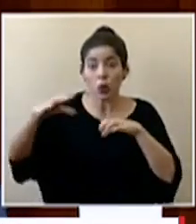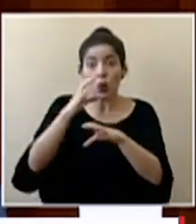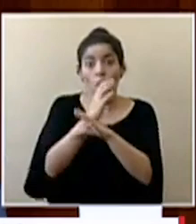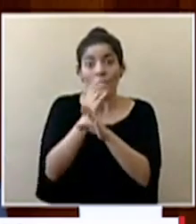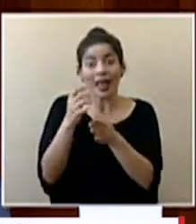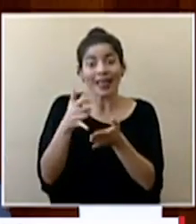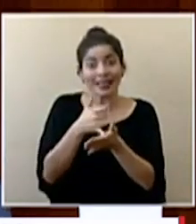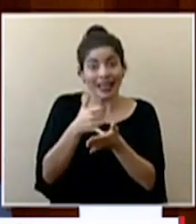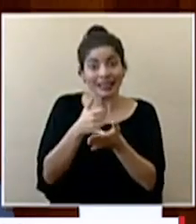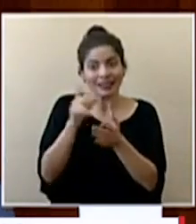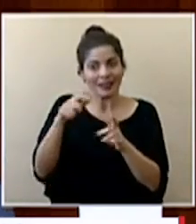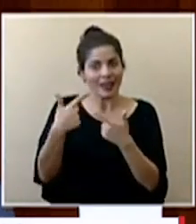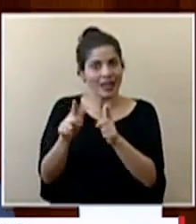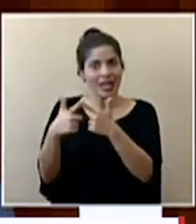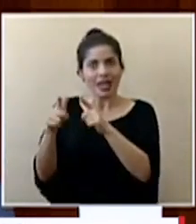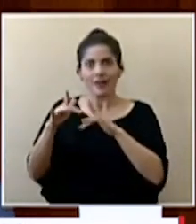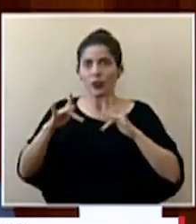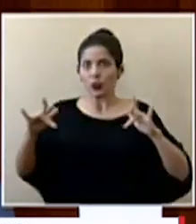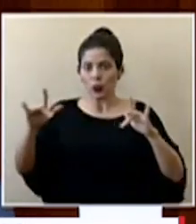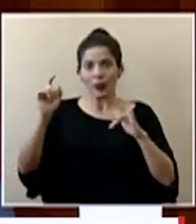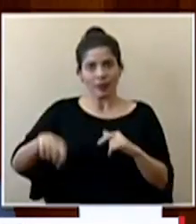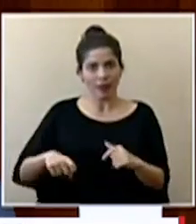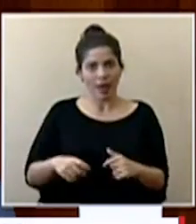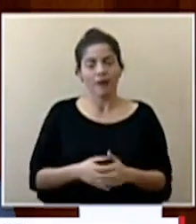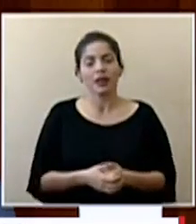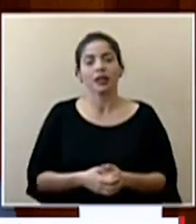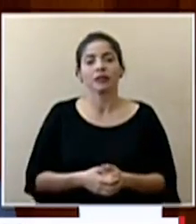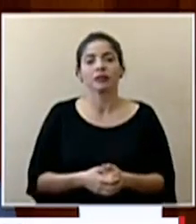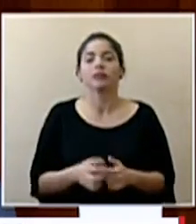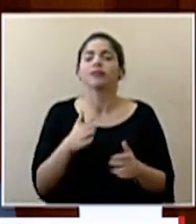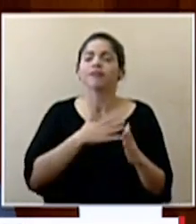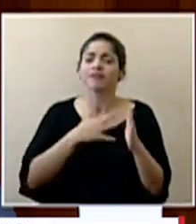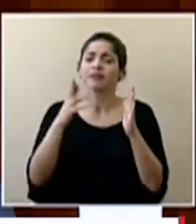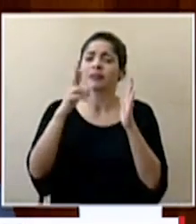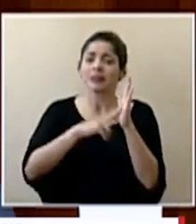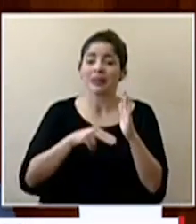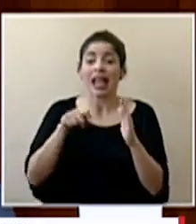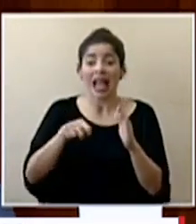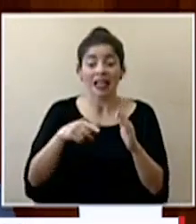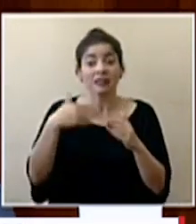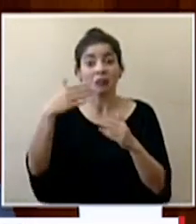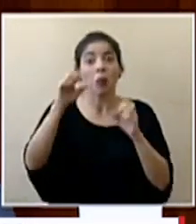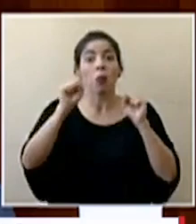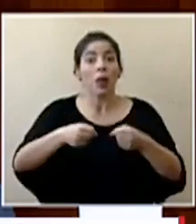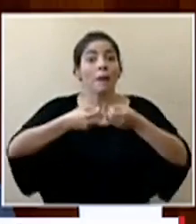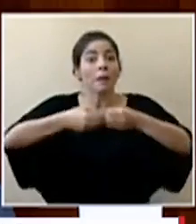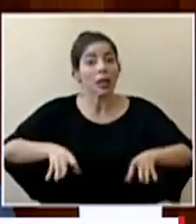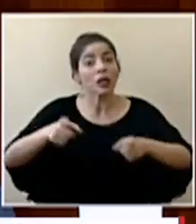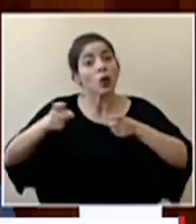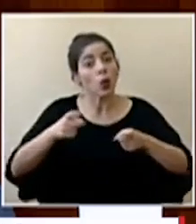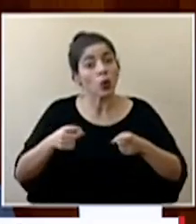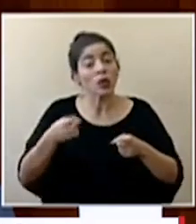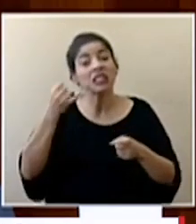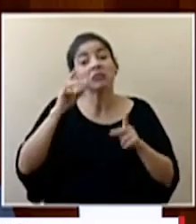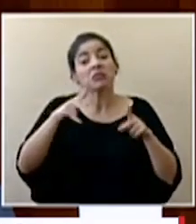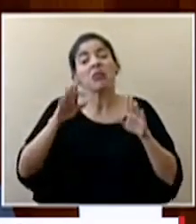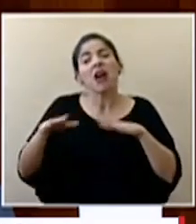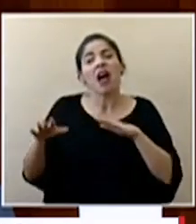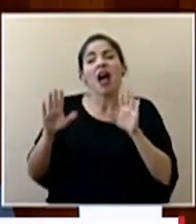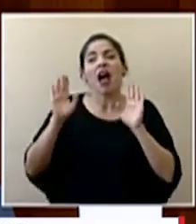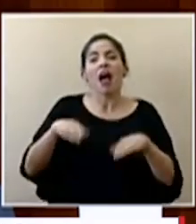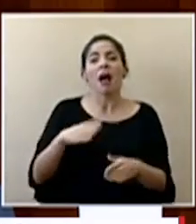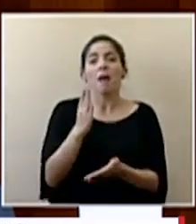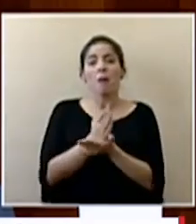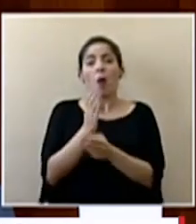estén disponibles e insisto eso se nos puede salir de control si nos relajamos y bajamos la